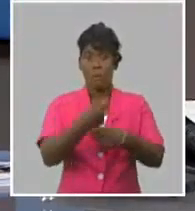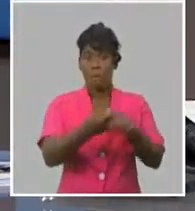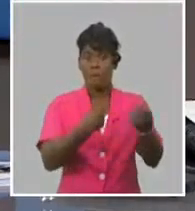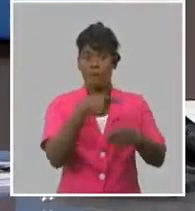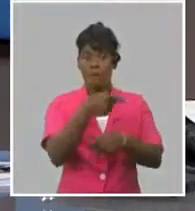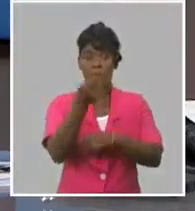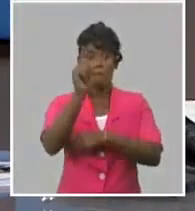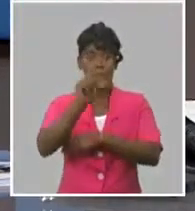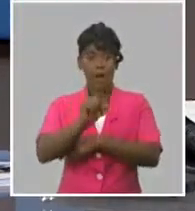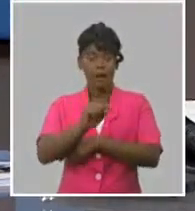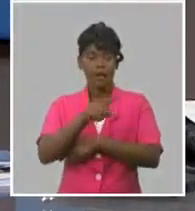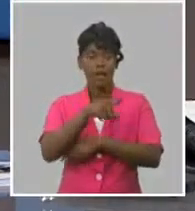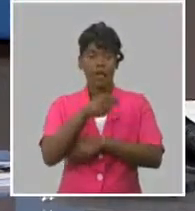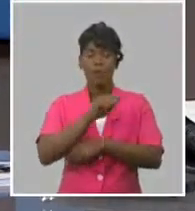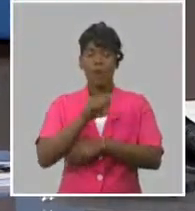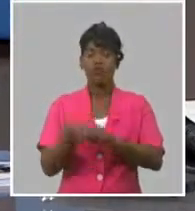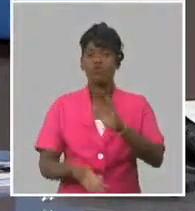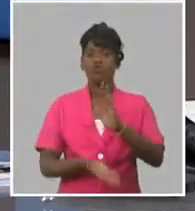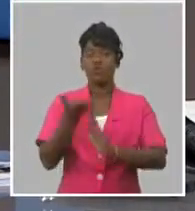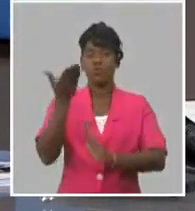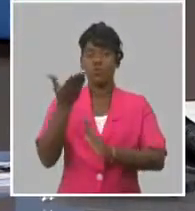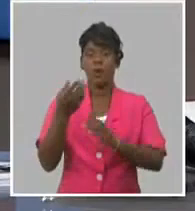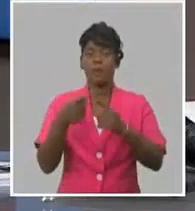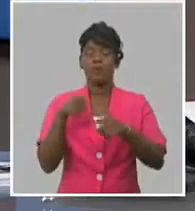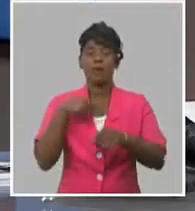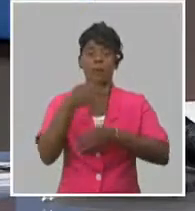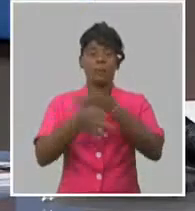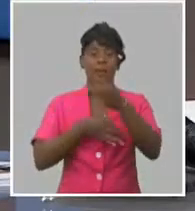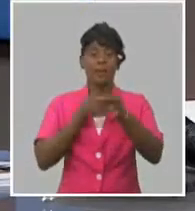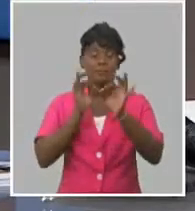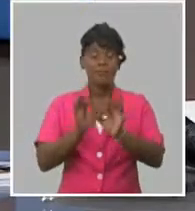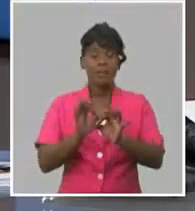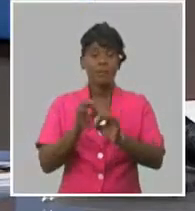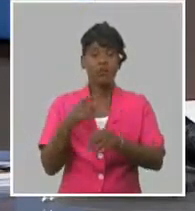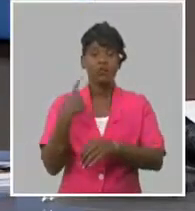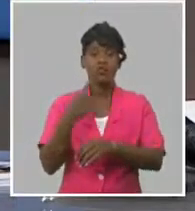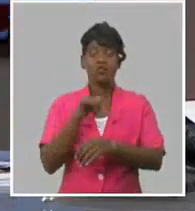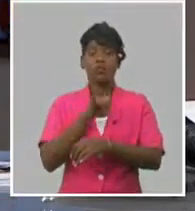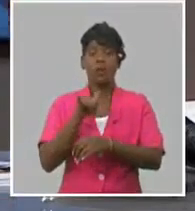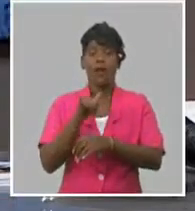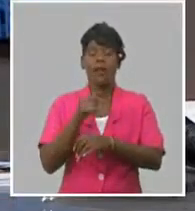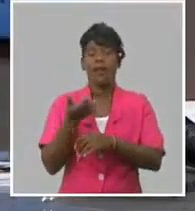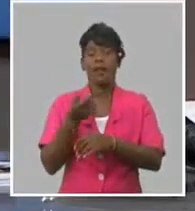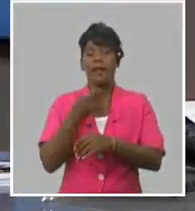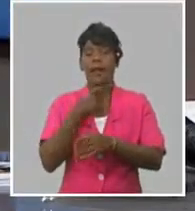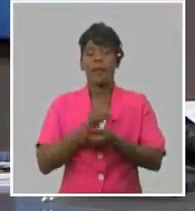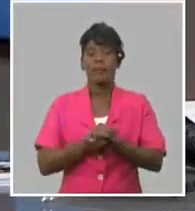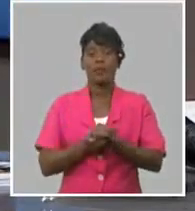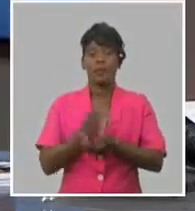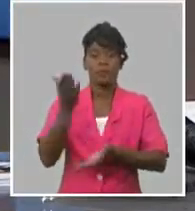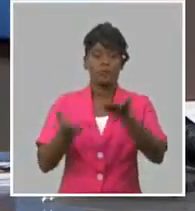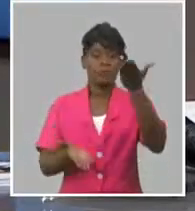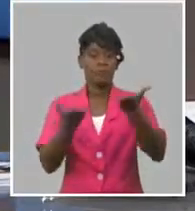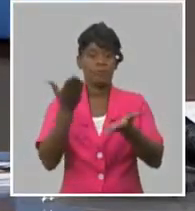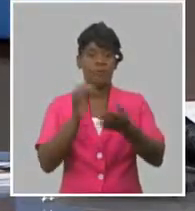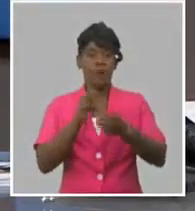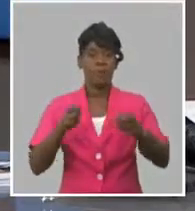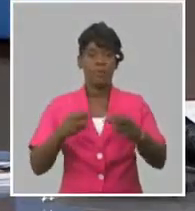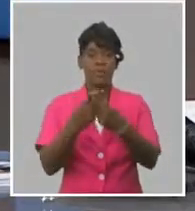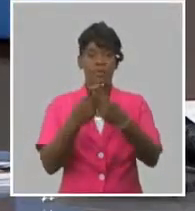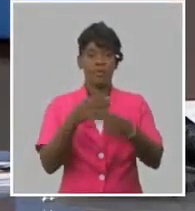Y no es que estamos diciendo que Cuba vaya a una economía en mercado, pero el mercado existe independientemente de la voluntad nuestra.